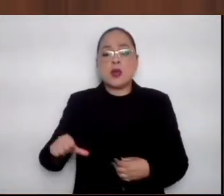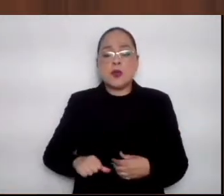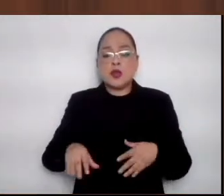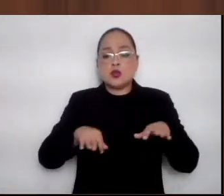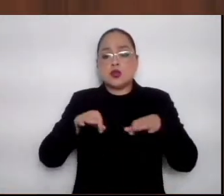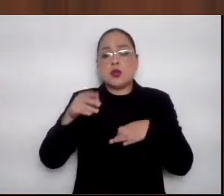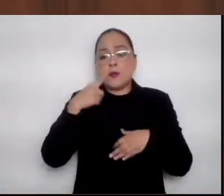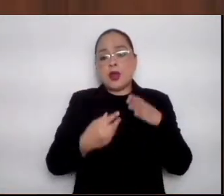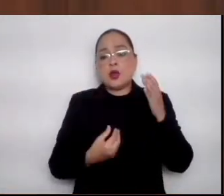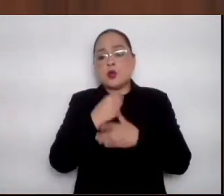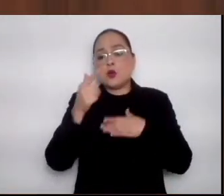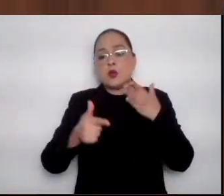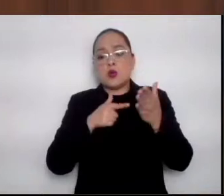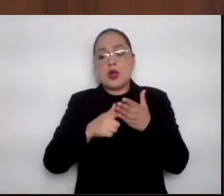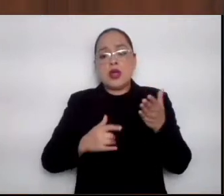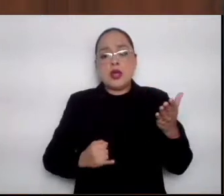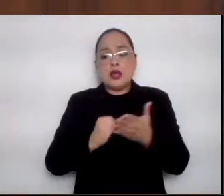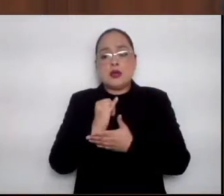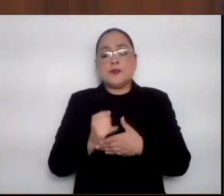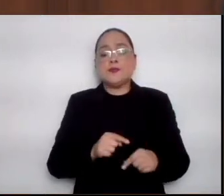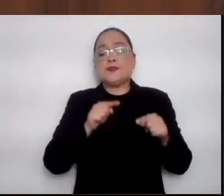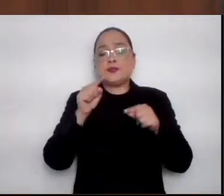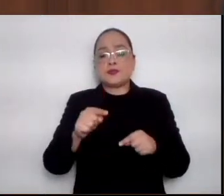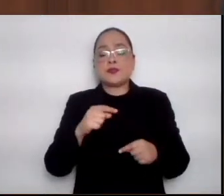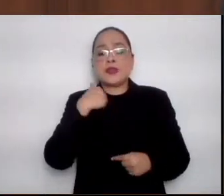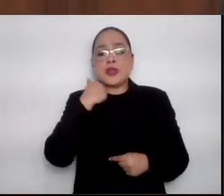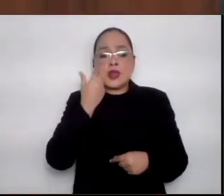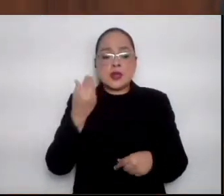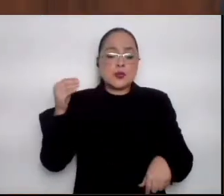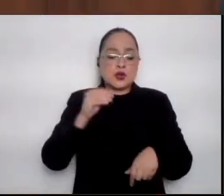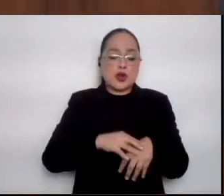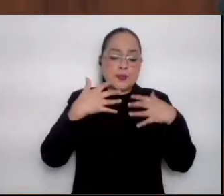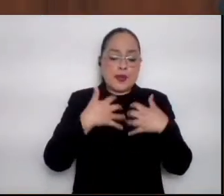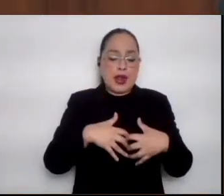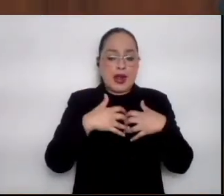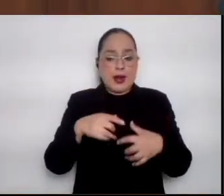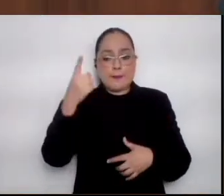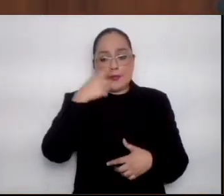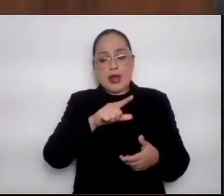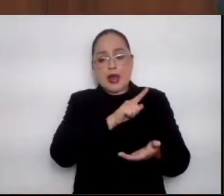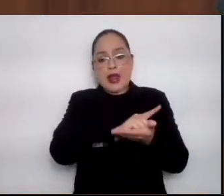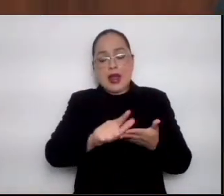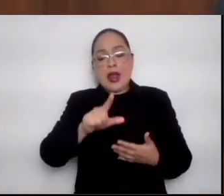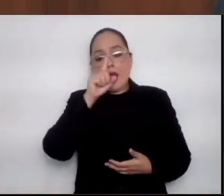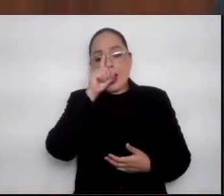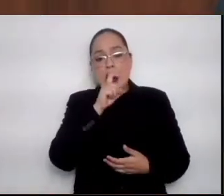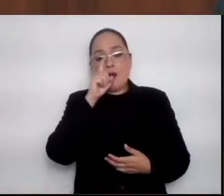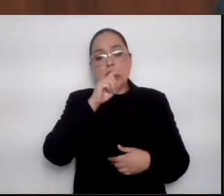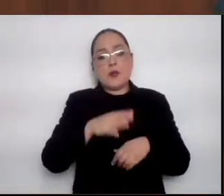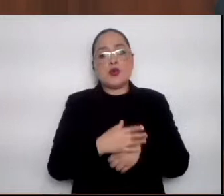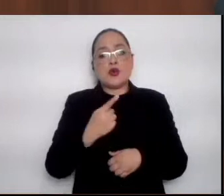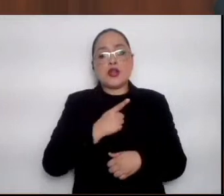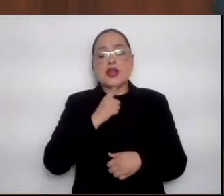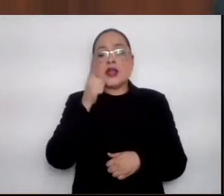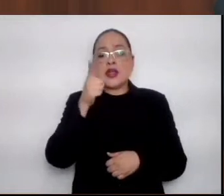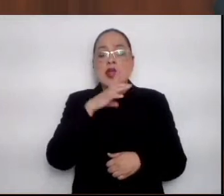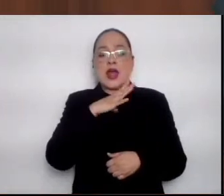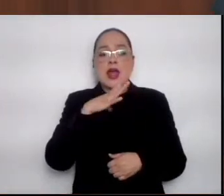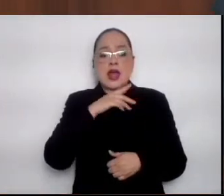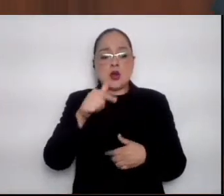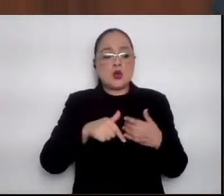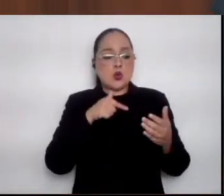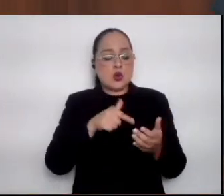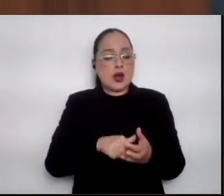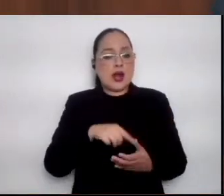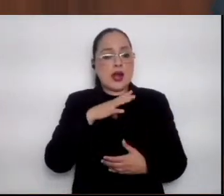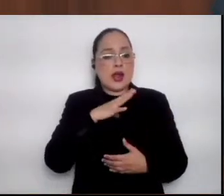Se tiene que construir una planta potabilizadora, porque también el subsuelo de Catepec presenta ya cierta contaminación que genera que el agua que se